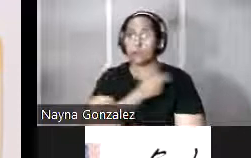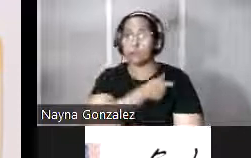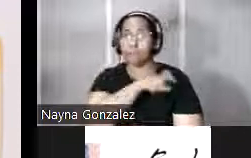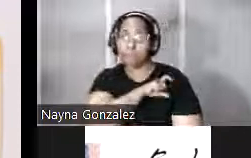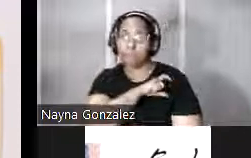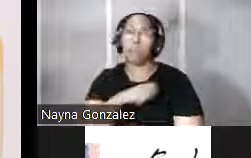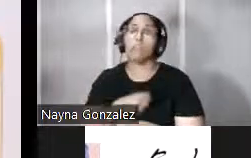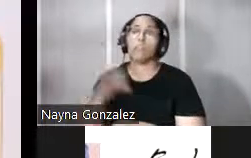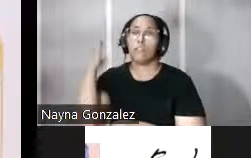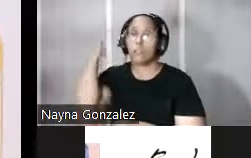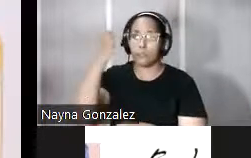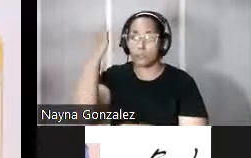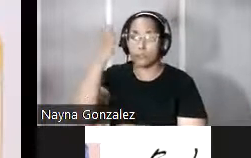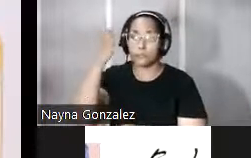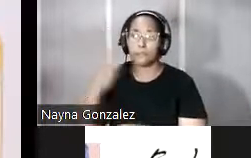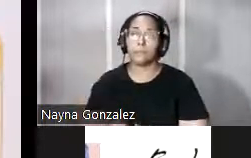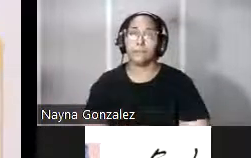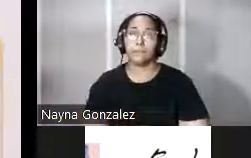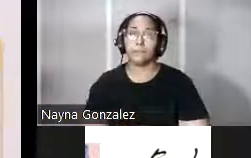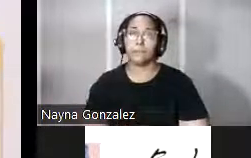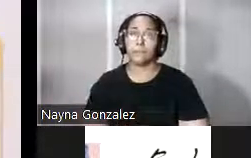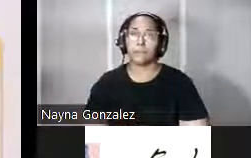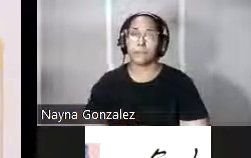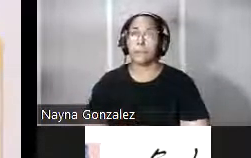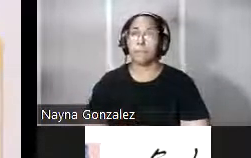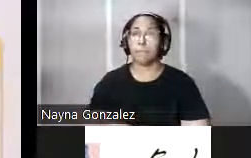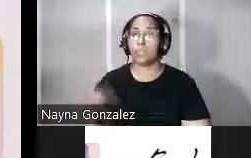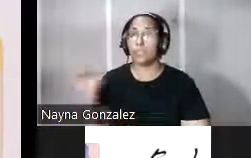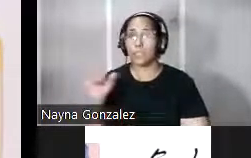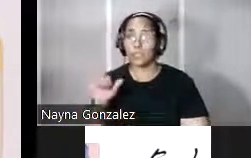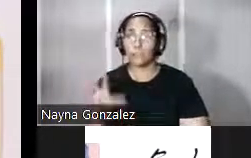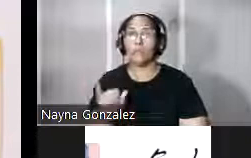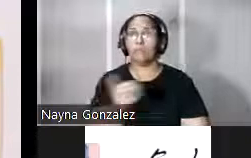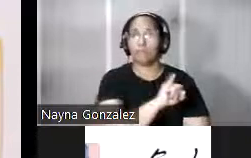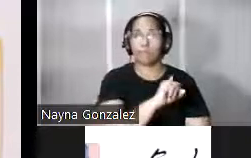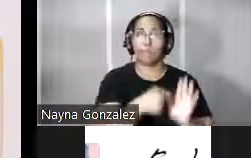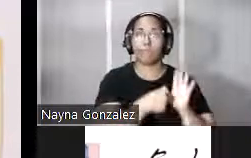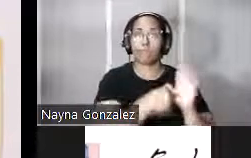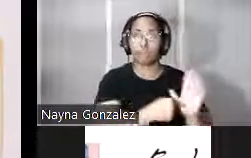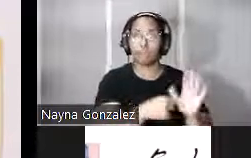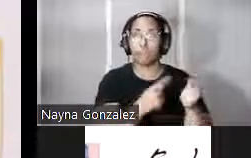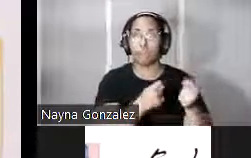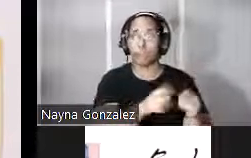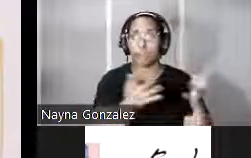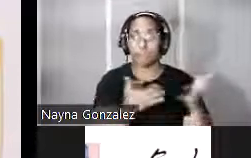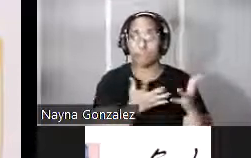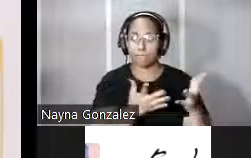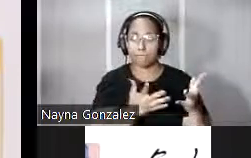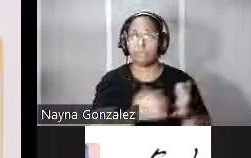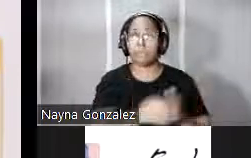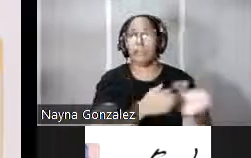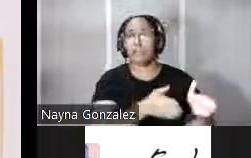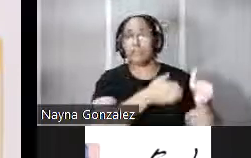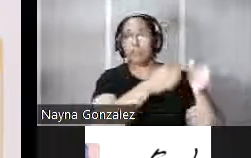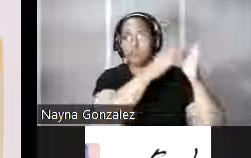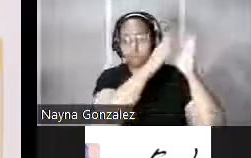en Europa. Este plano que observan en el margen izquierdo muestran que se trataba de una torre una torre a la